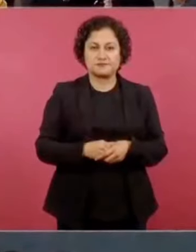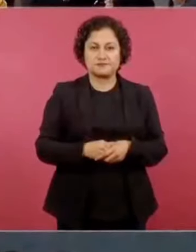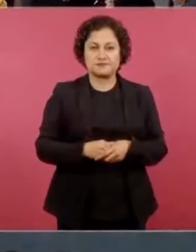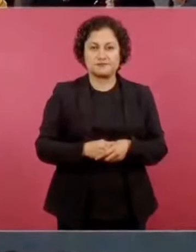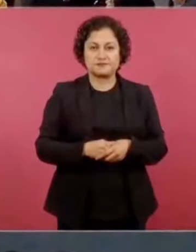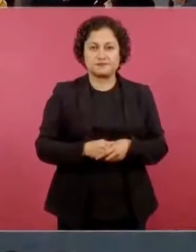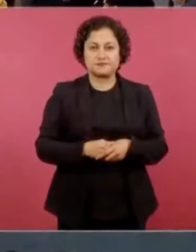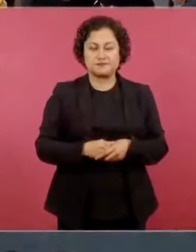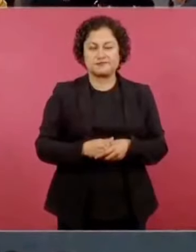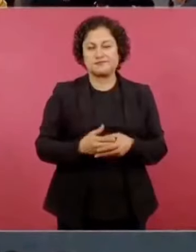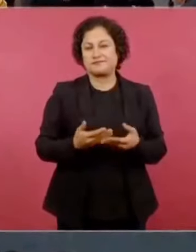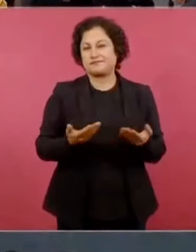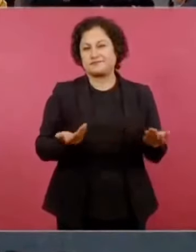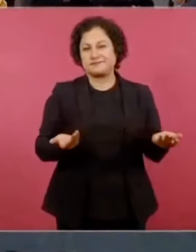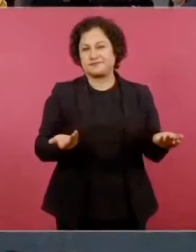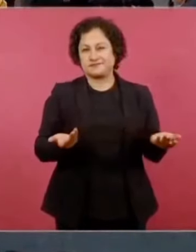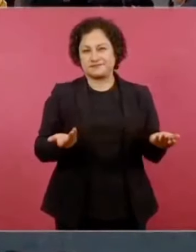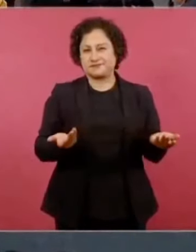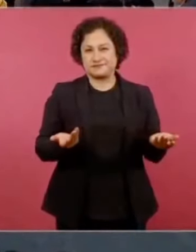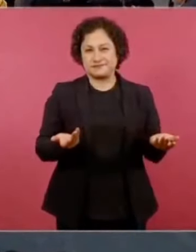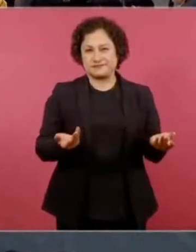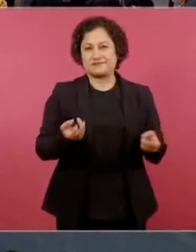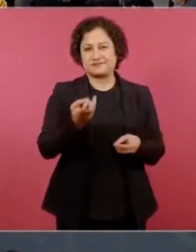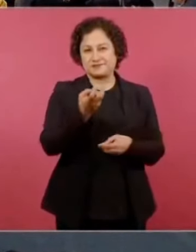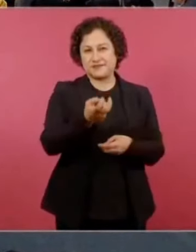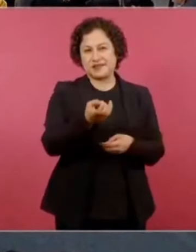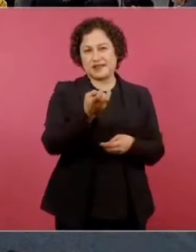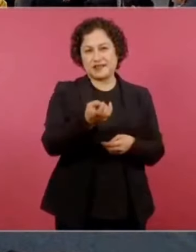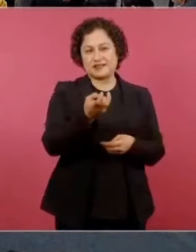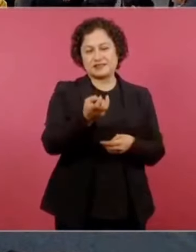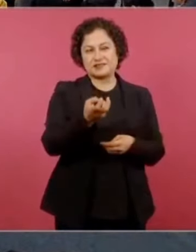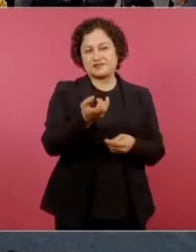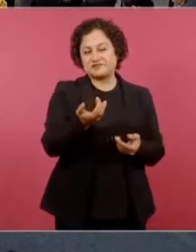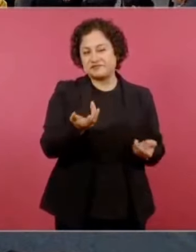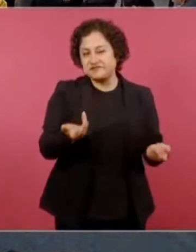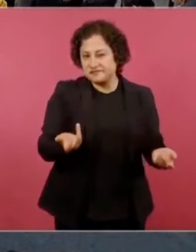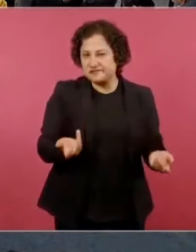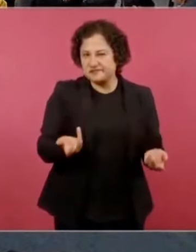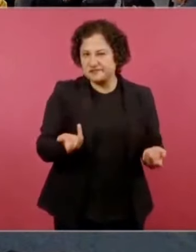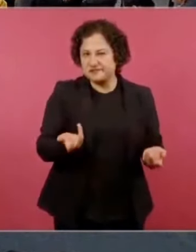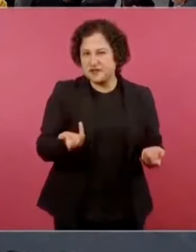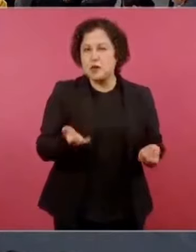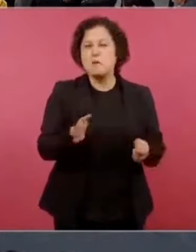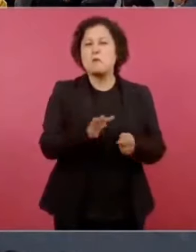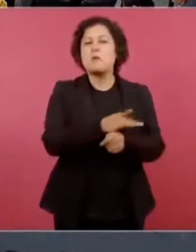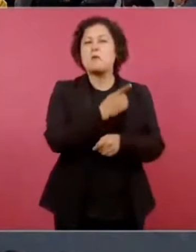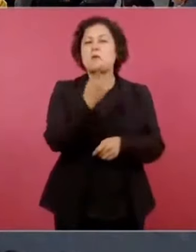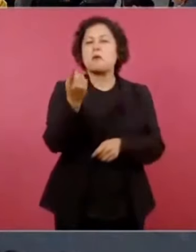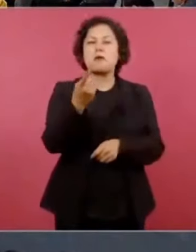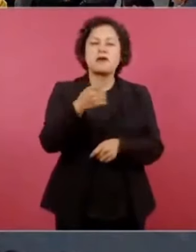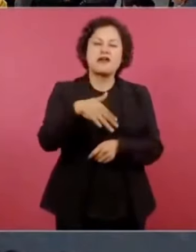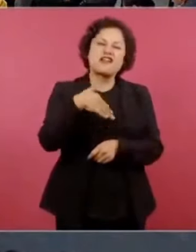Eso no tanto, porque la palabra corrupción estaba